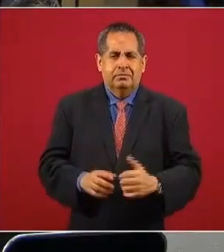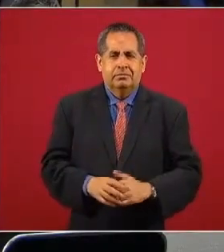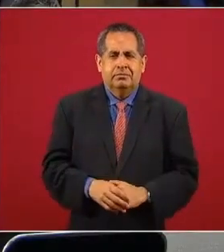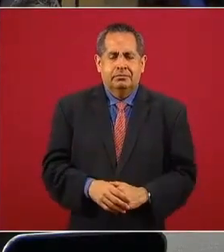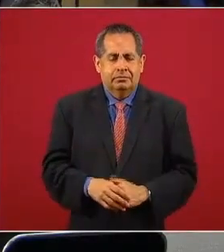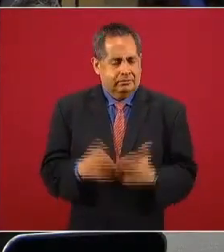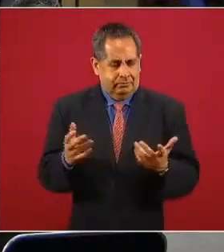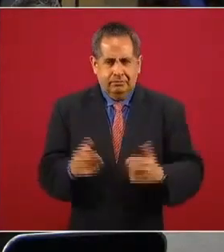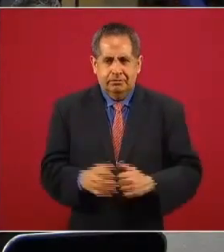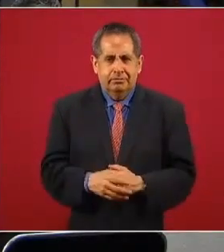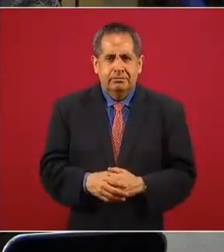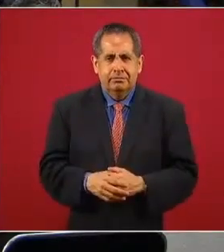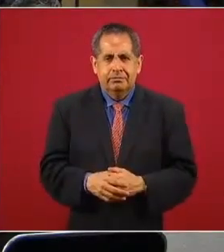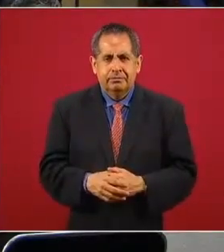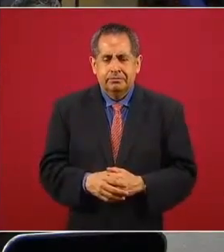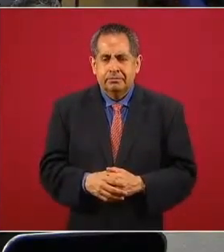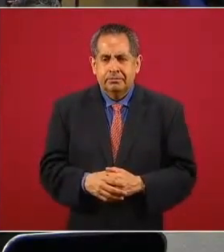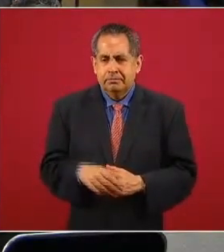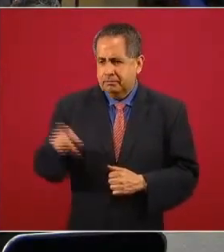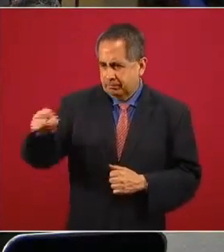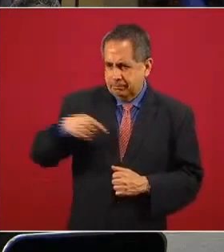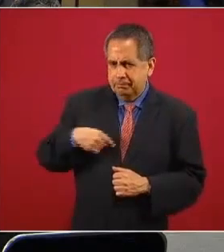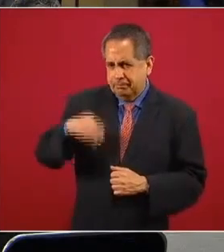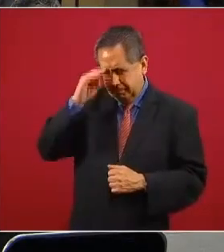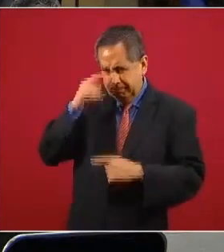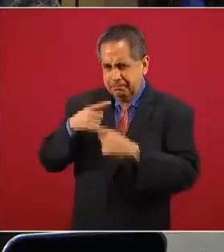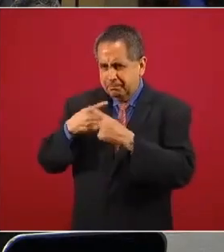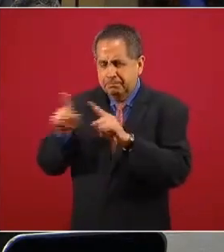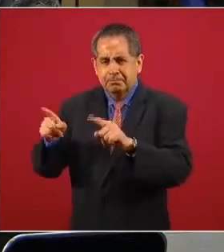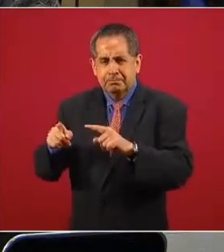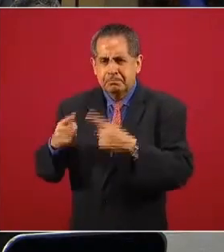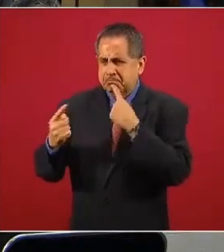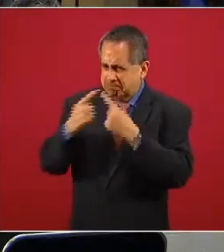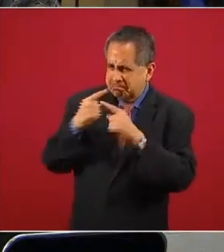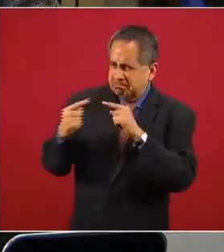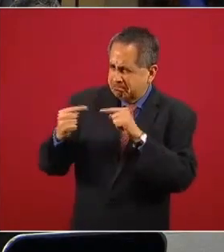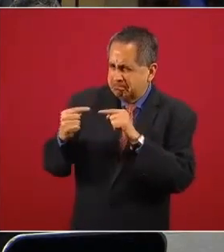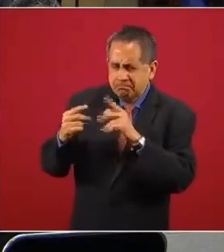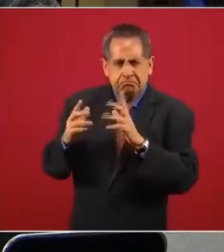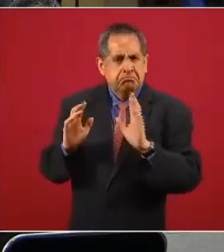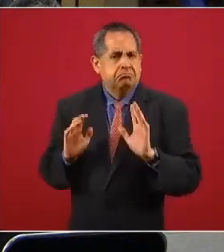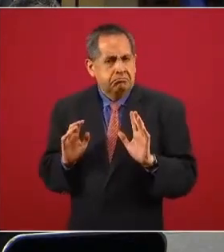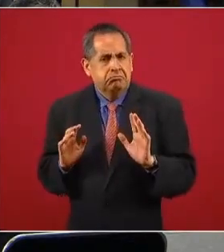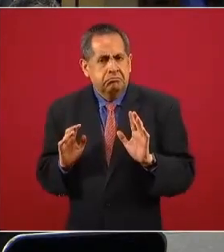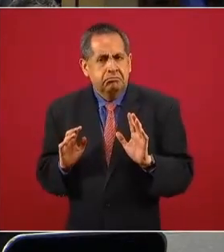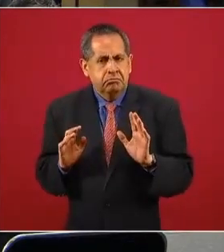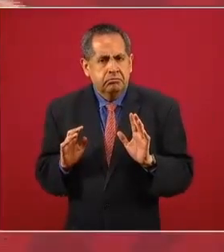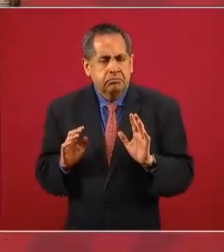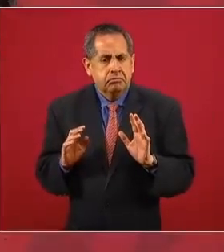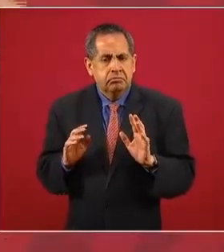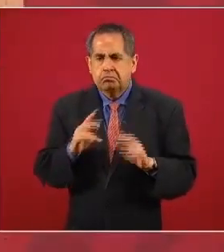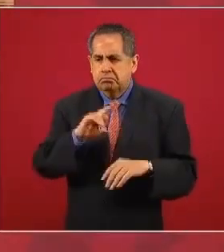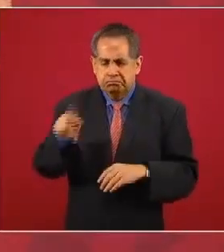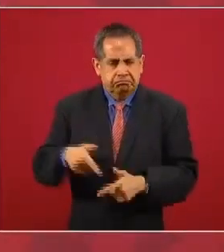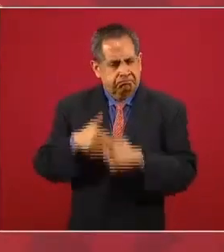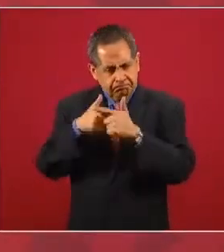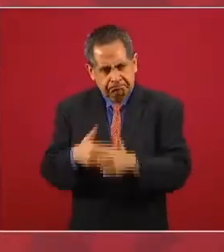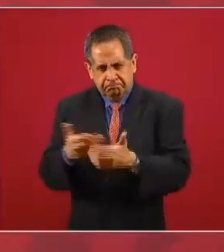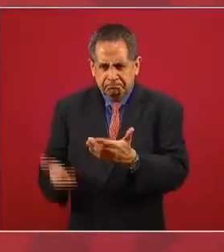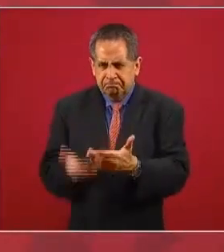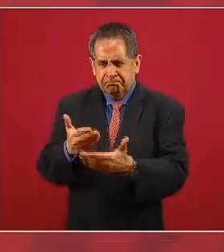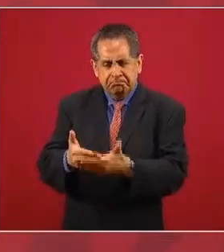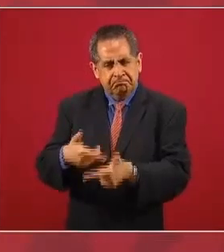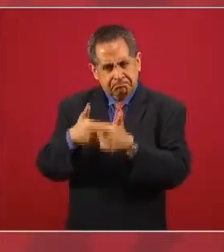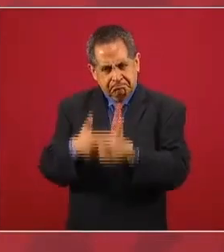O sea, y tenemos esas diferencias y discutimos. Y claro que vamos a seguir planteando estas